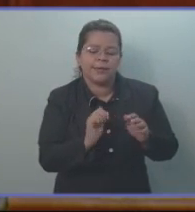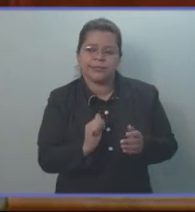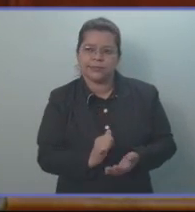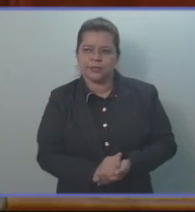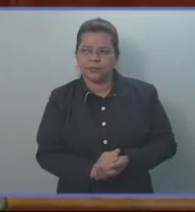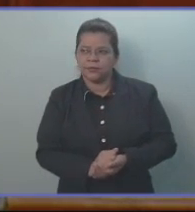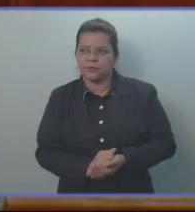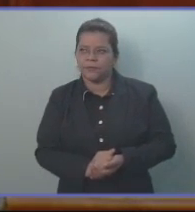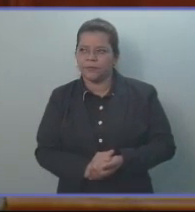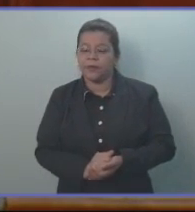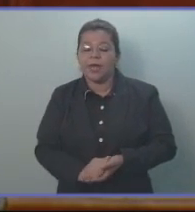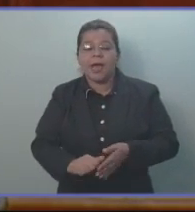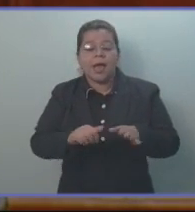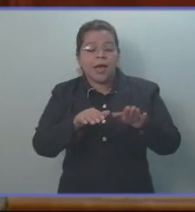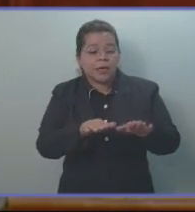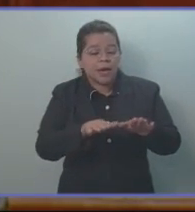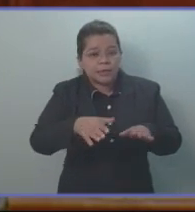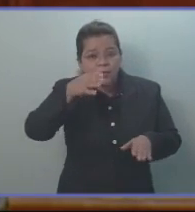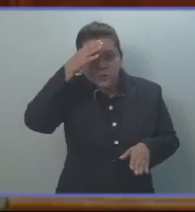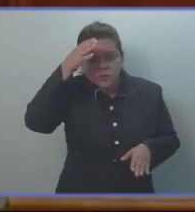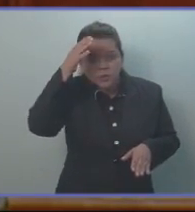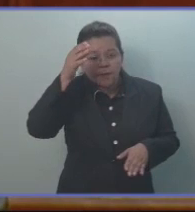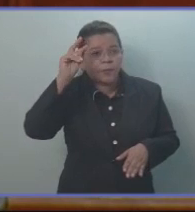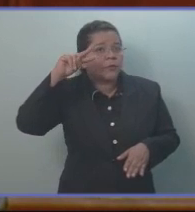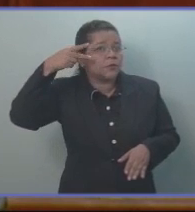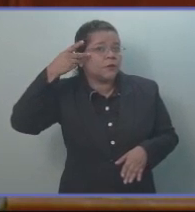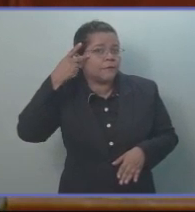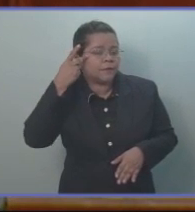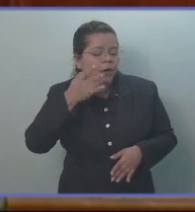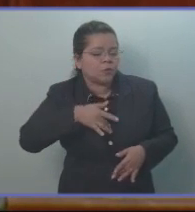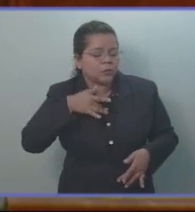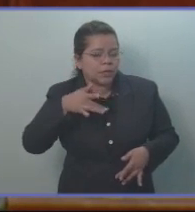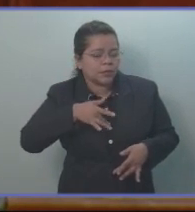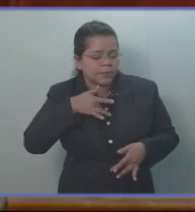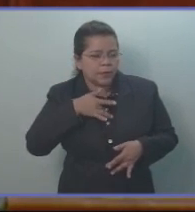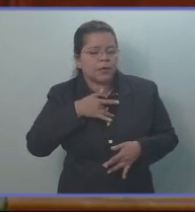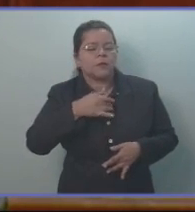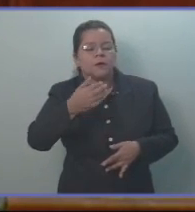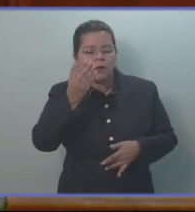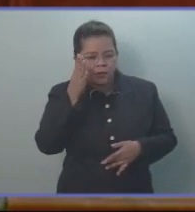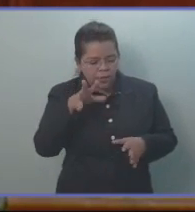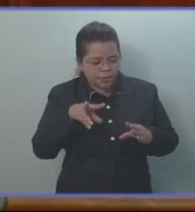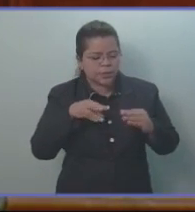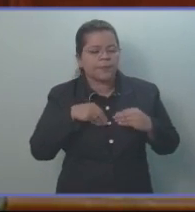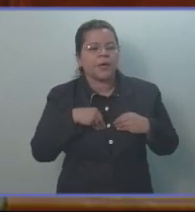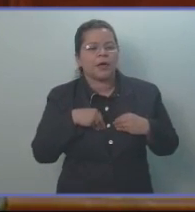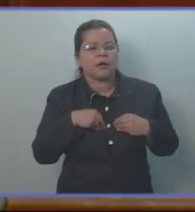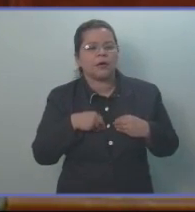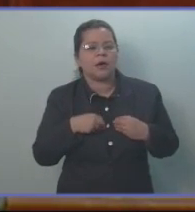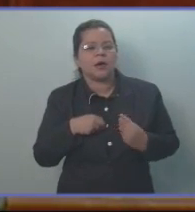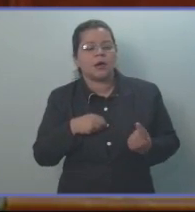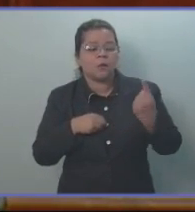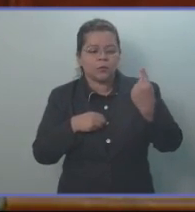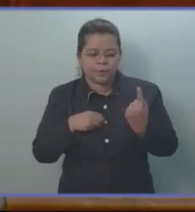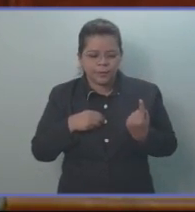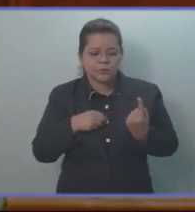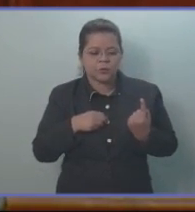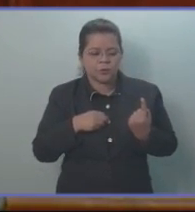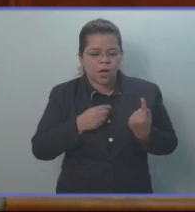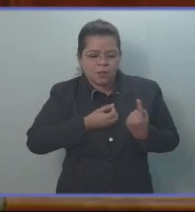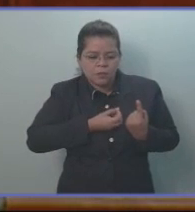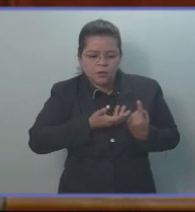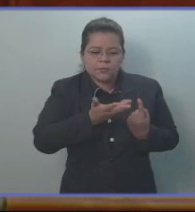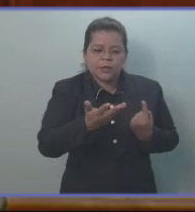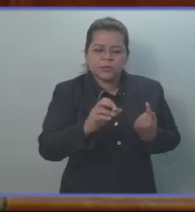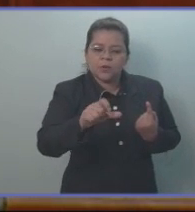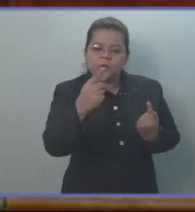Se define agradecimiento como un sentimiento de estima y de reconocimiento que una persona tiene hacia quien le ha